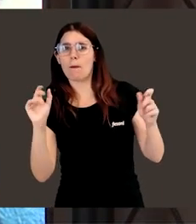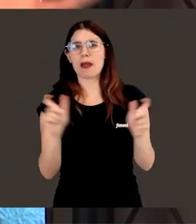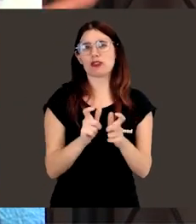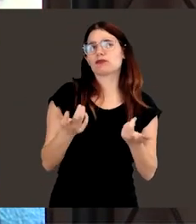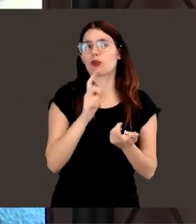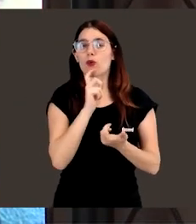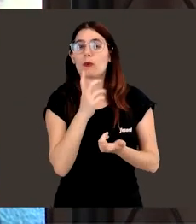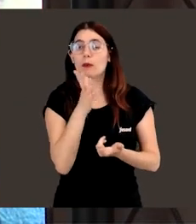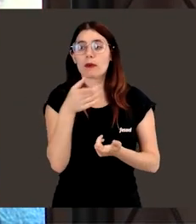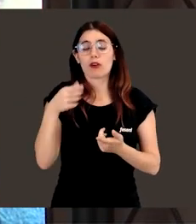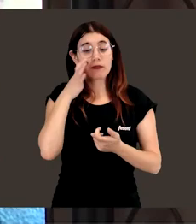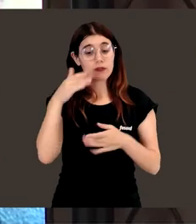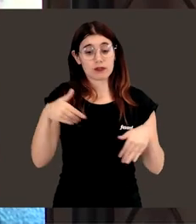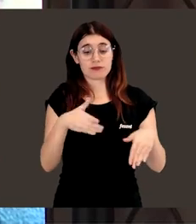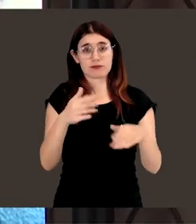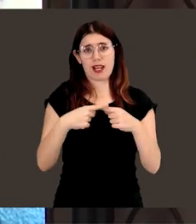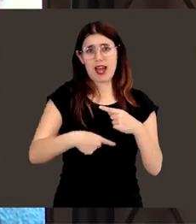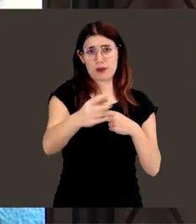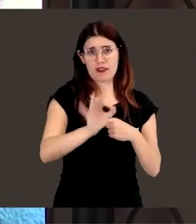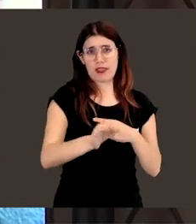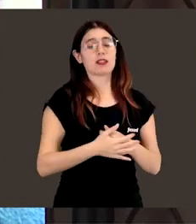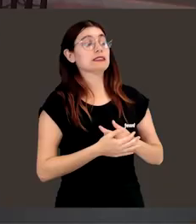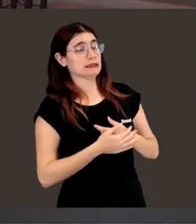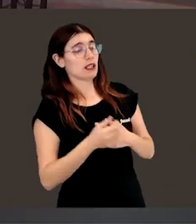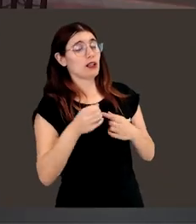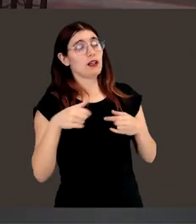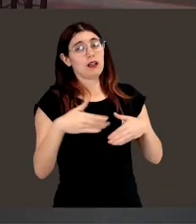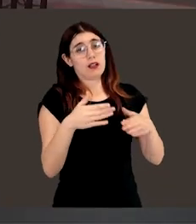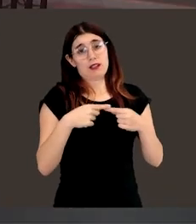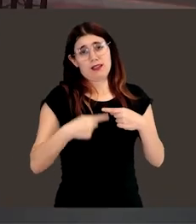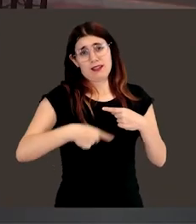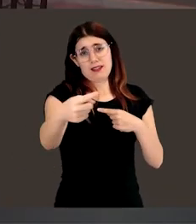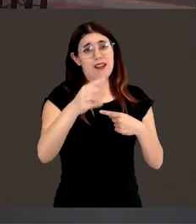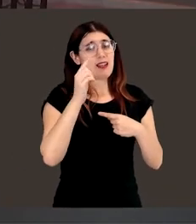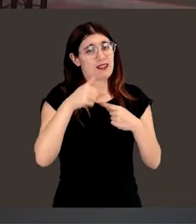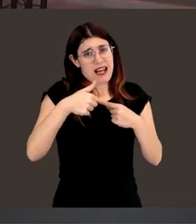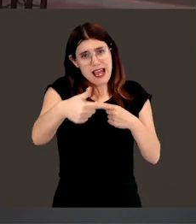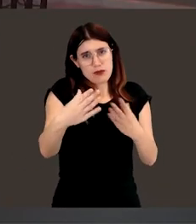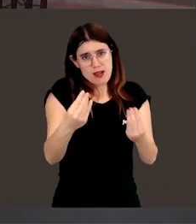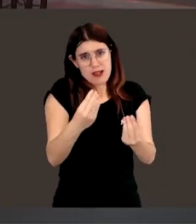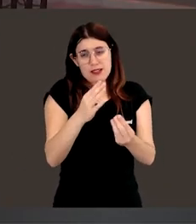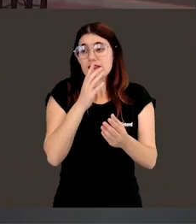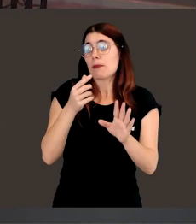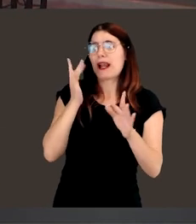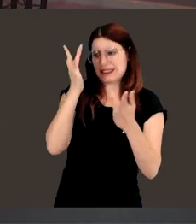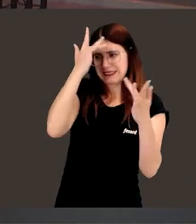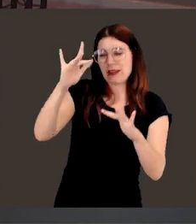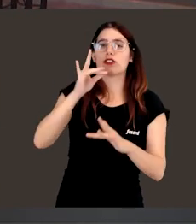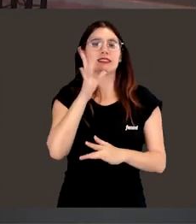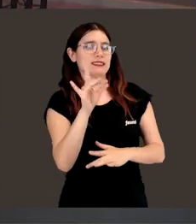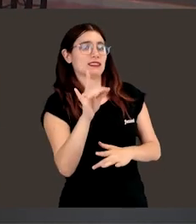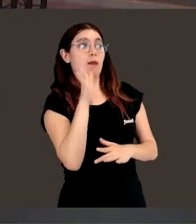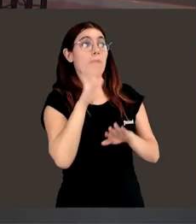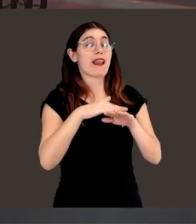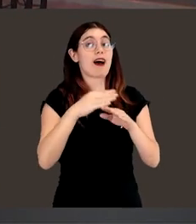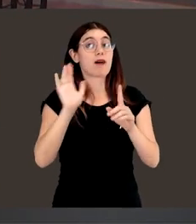pero la carrera es larga, Laura. Bueno, la carrera es muy larga. ¿Para esa visibilización? Sí, sí, o para conseguir la